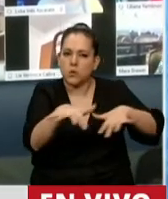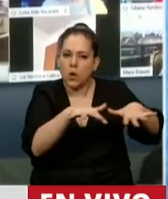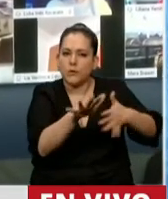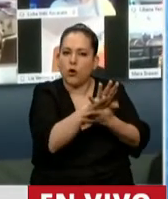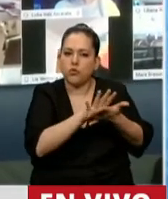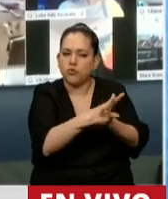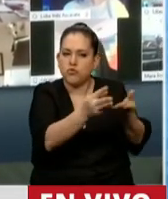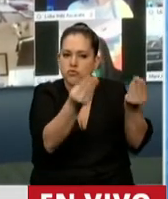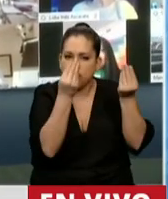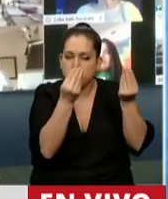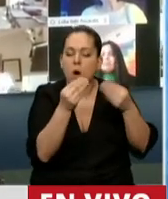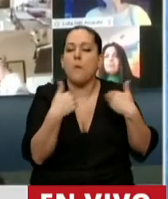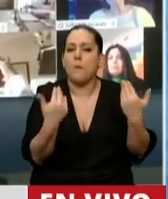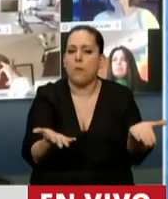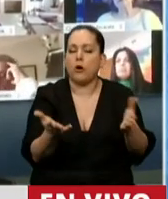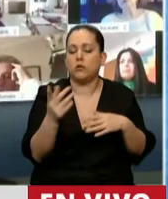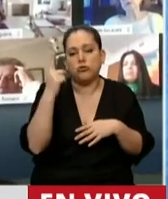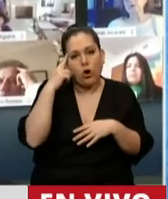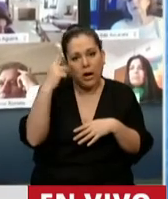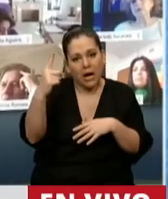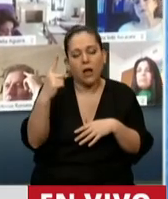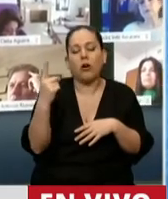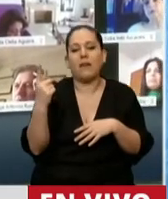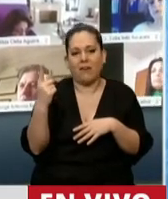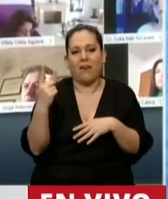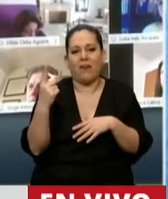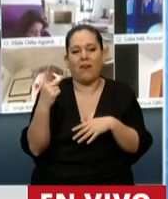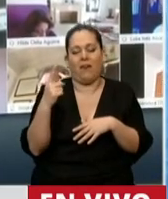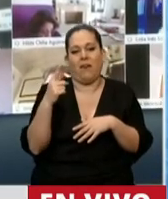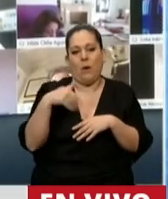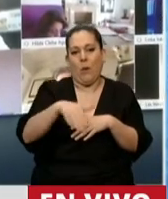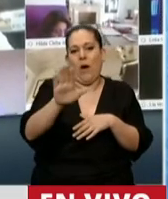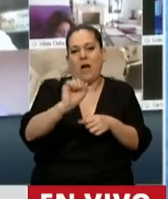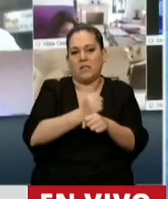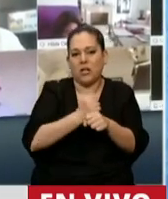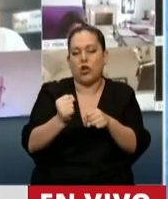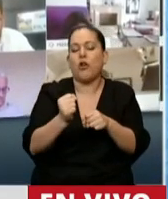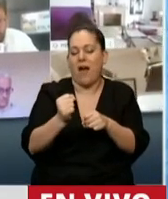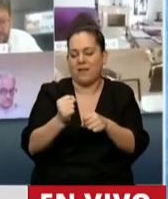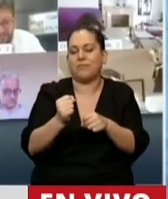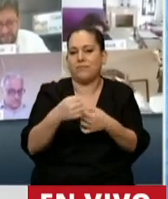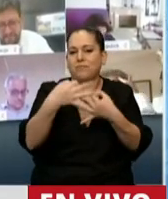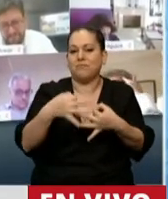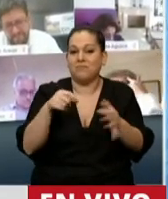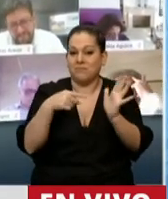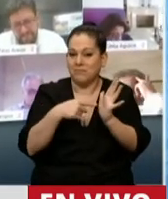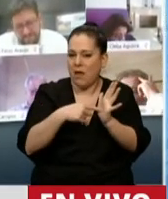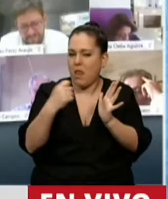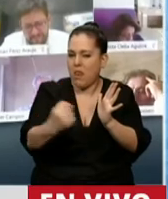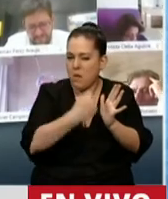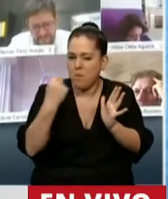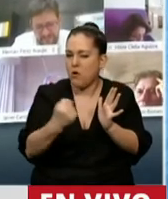Así que, señor Presidente, creo que estamos en la postrimería de sancionar algo que va a ser muy importante, que es